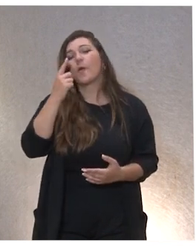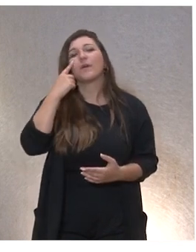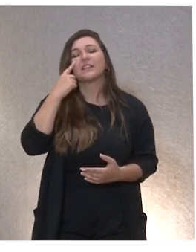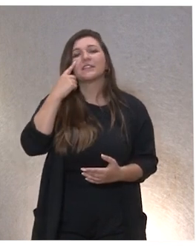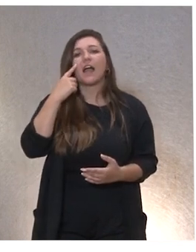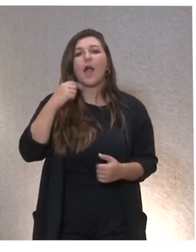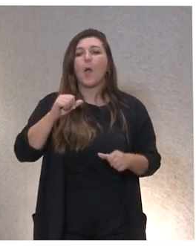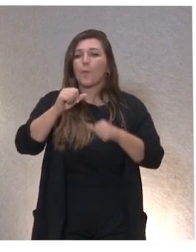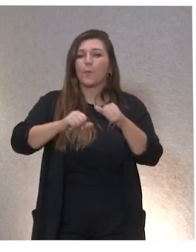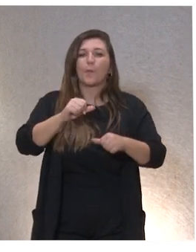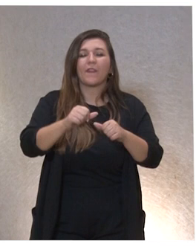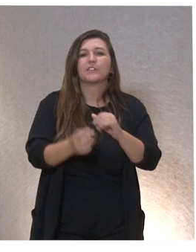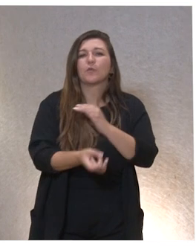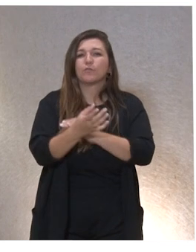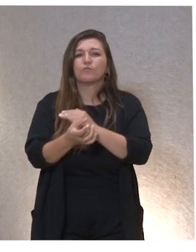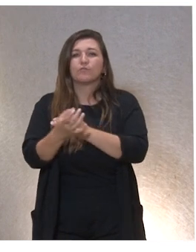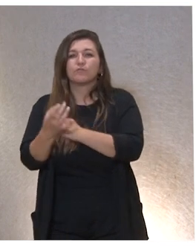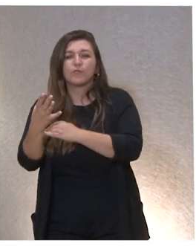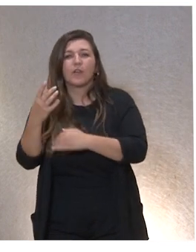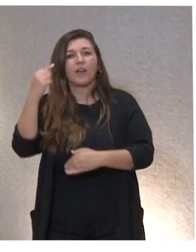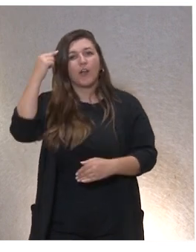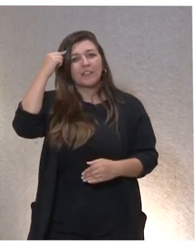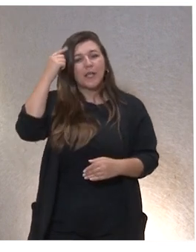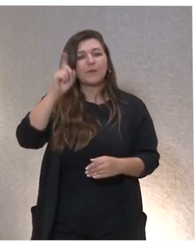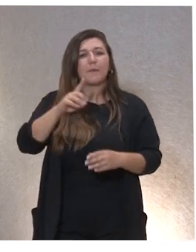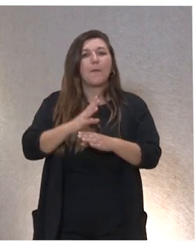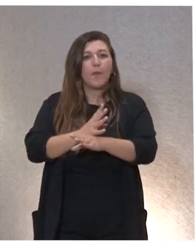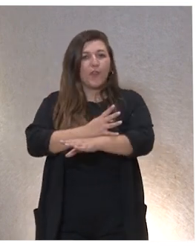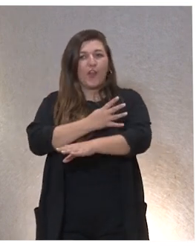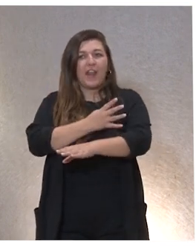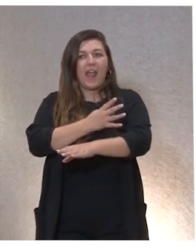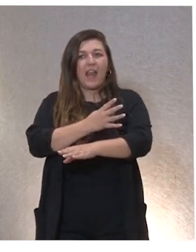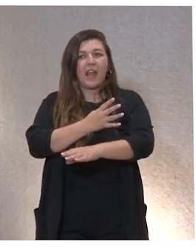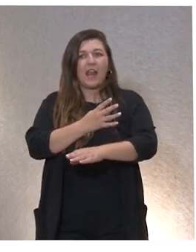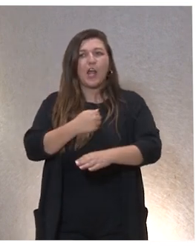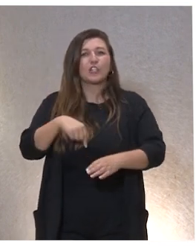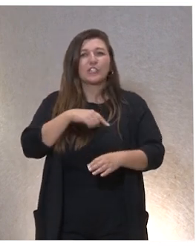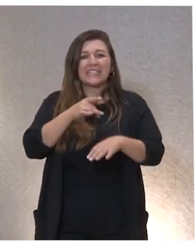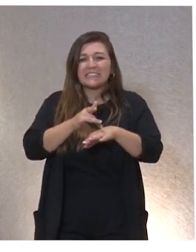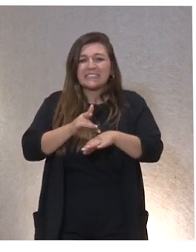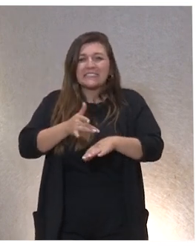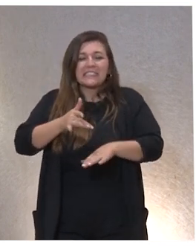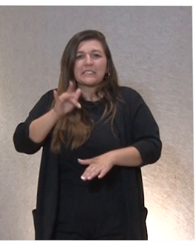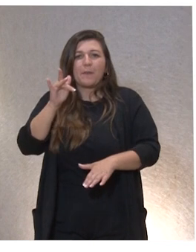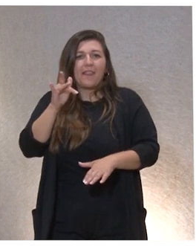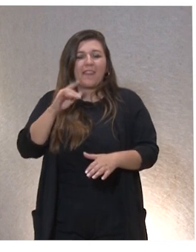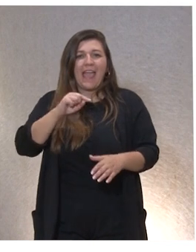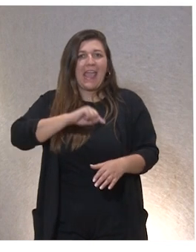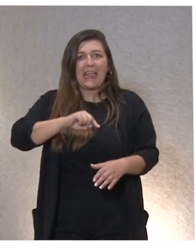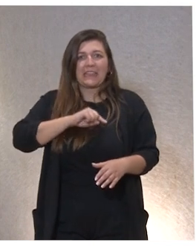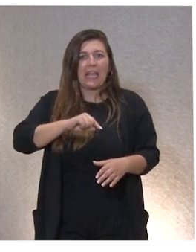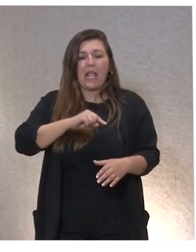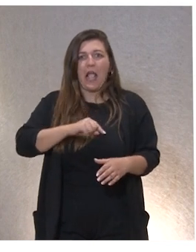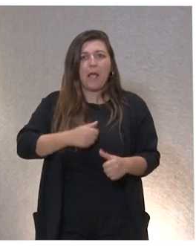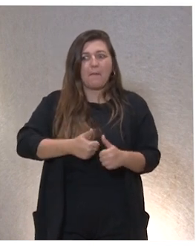generando una serie de procesos cognitivos y emocionales en nosotros donde se había aumentado muchísimo nuestra sensibilidad ética de la gente del grupo,